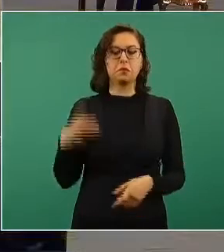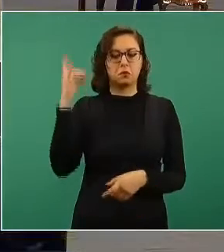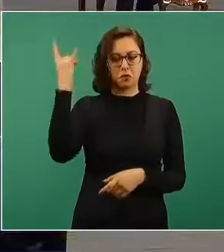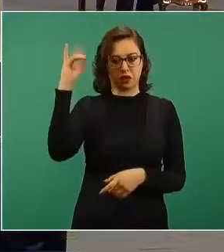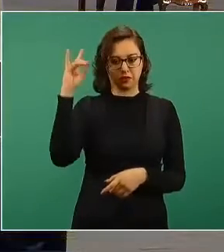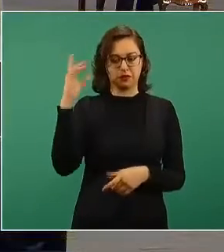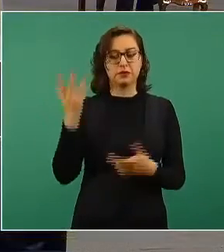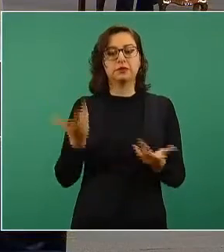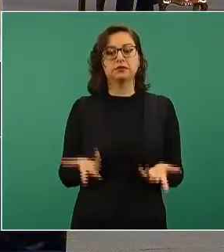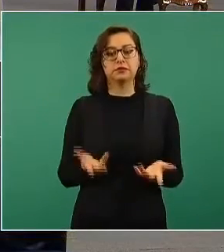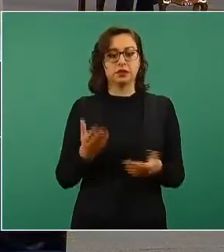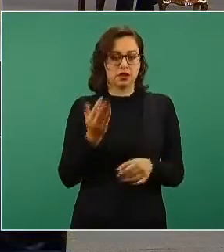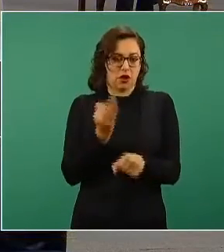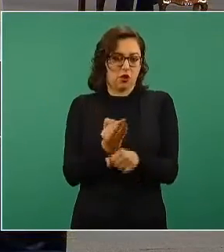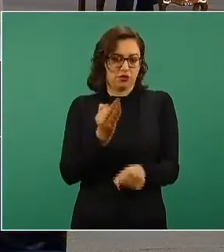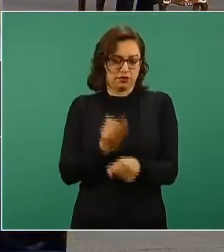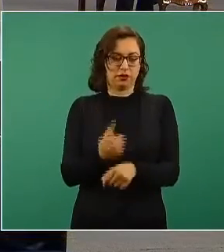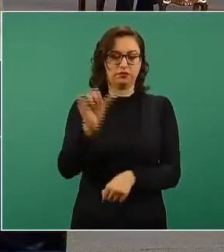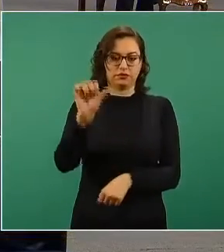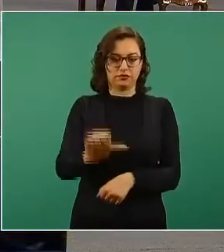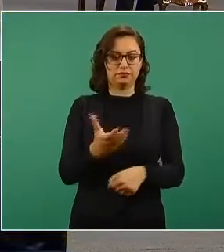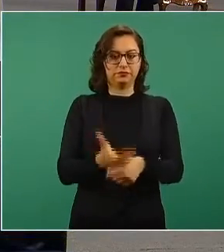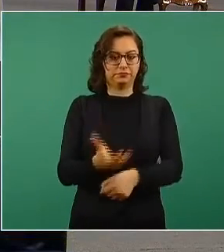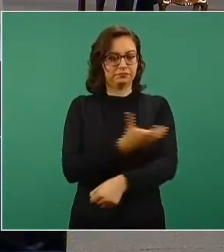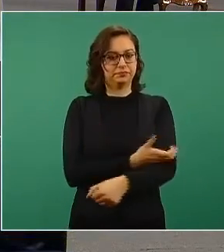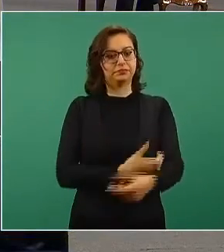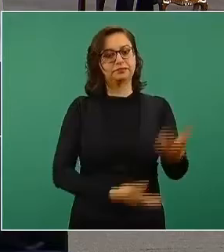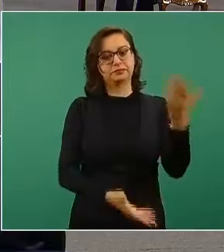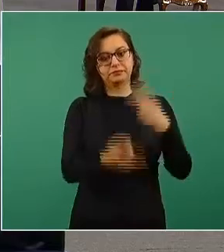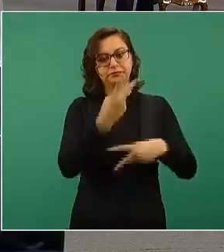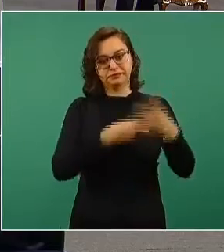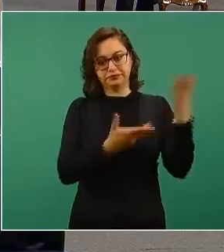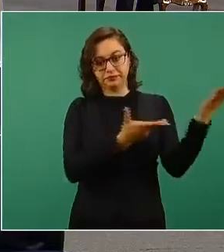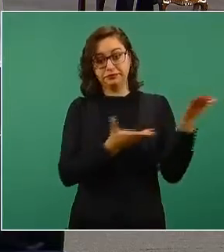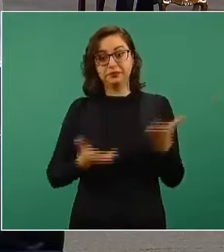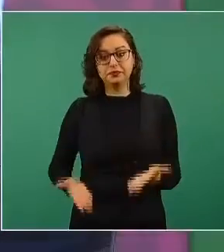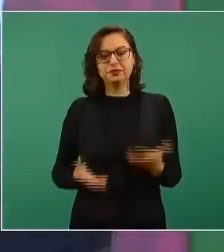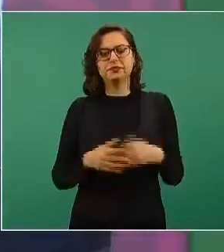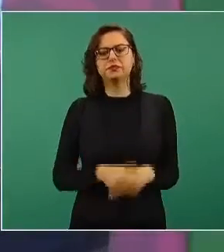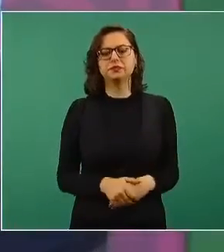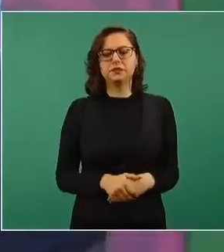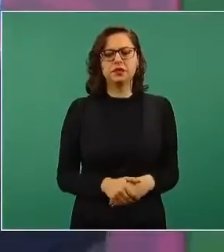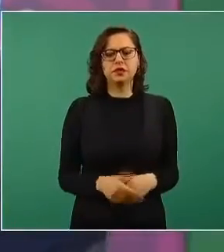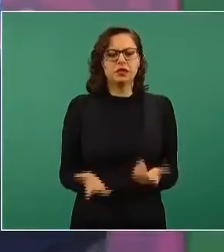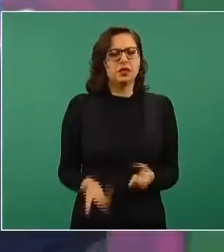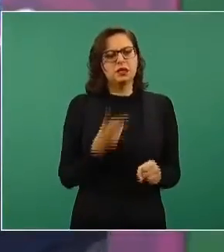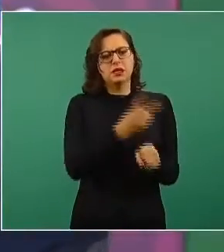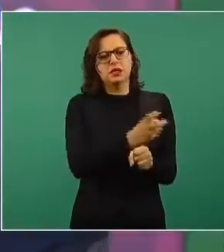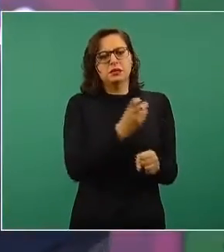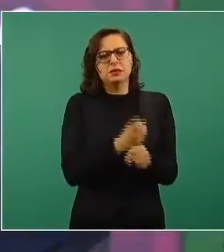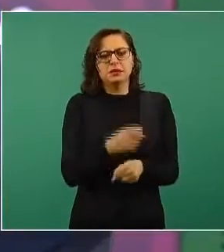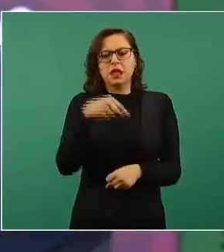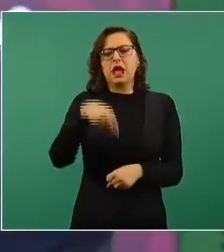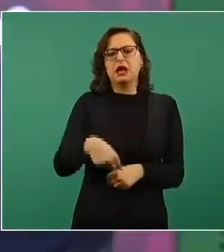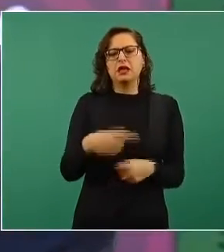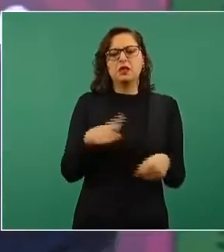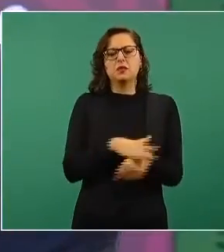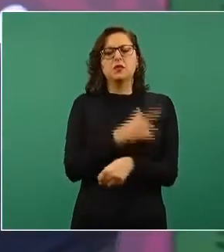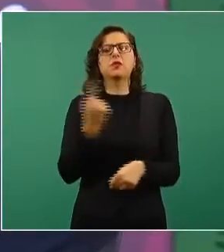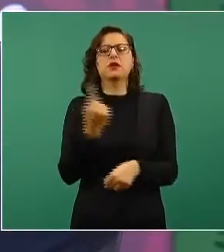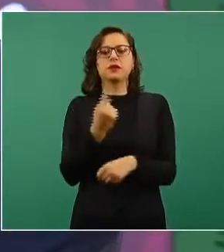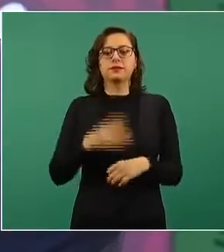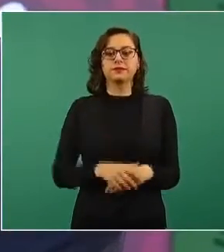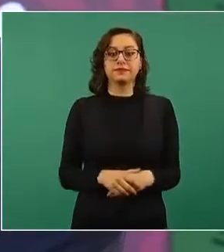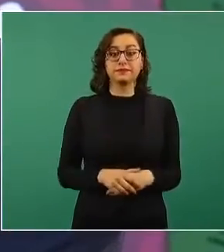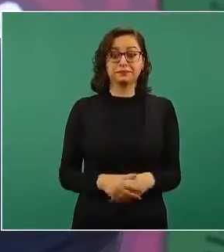nos acompaña. Lo invitamos porque mañana en Champotón, Campeche,